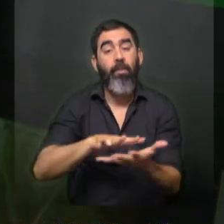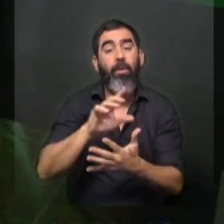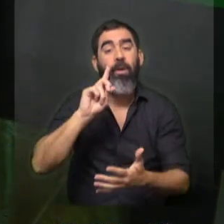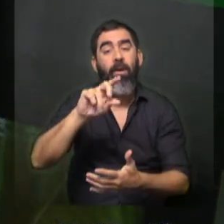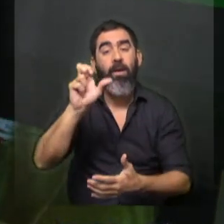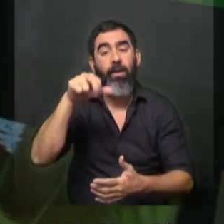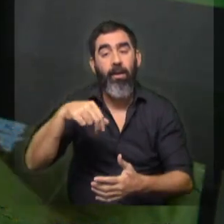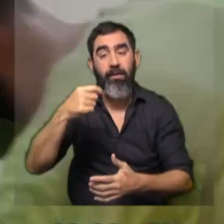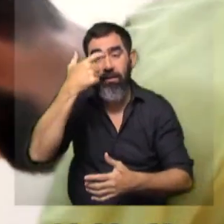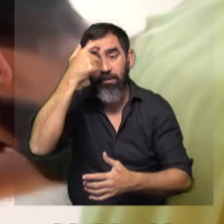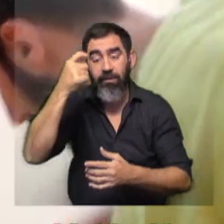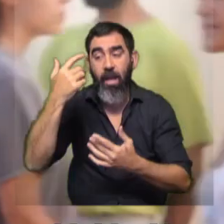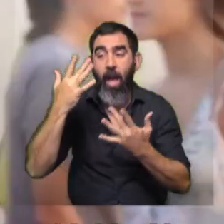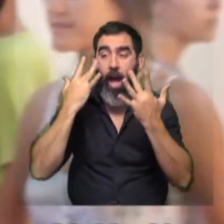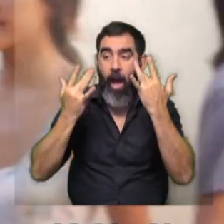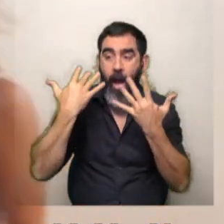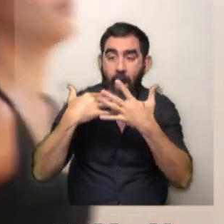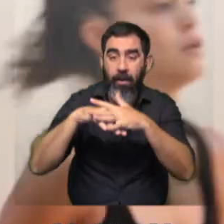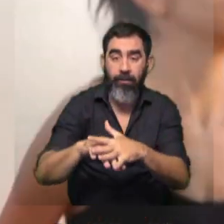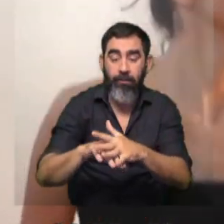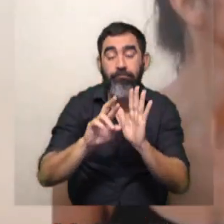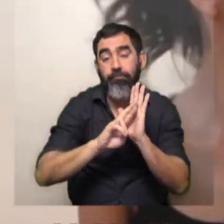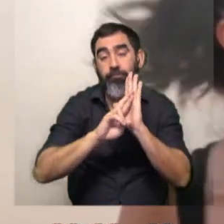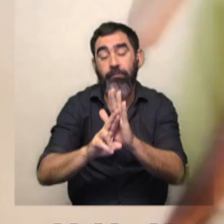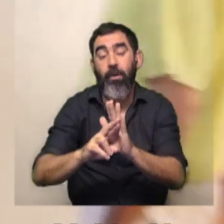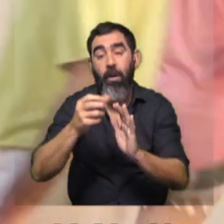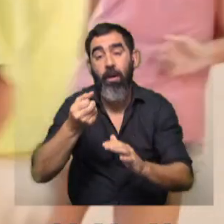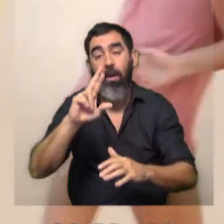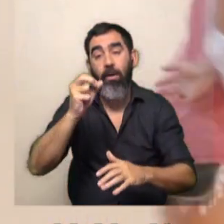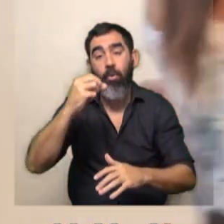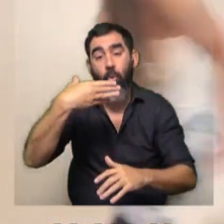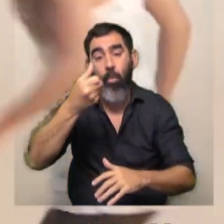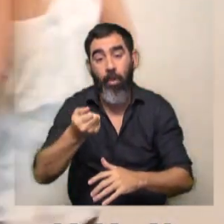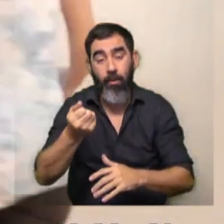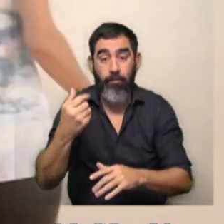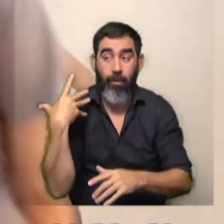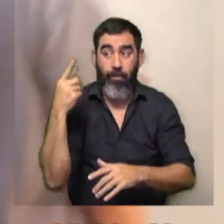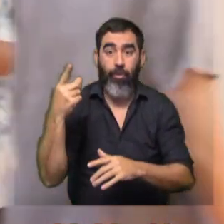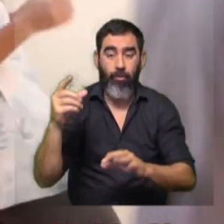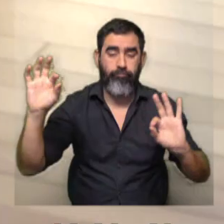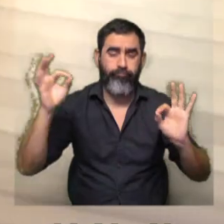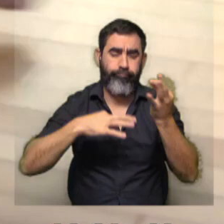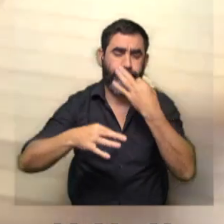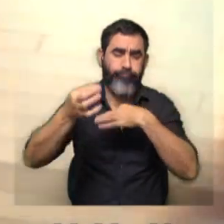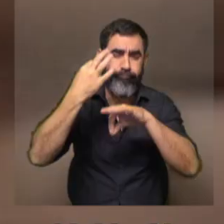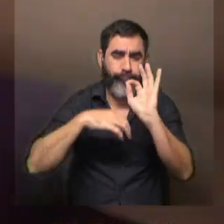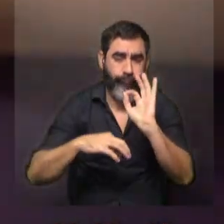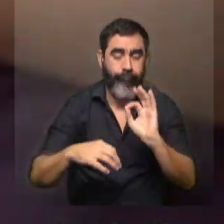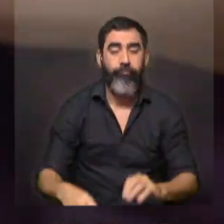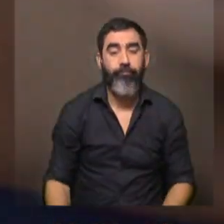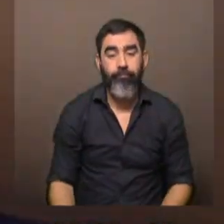que une la ciencia con el arte, tiene entre sus referentes a Andrea Aroba, la directora de Frank Este, que es un súper éxito de la Comedia Nacional.